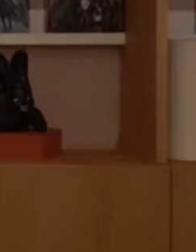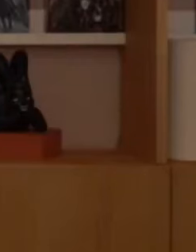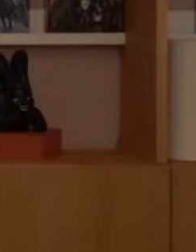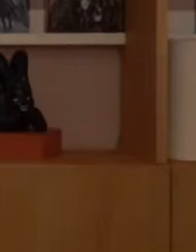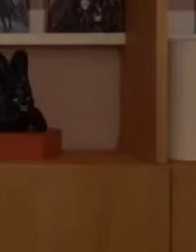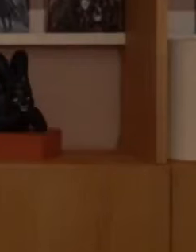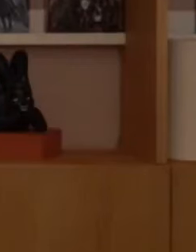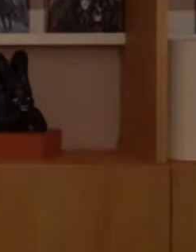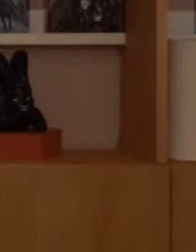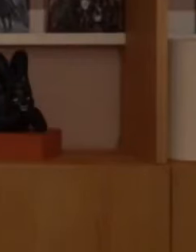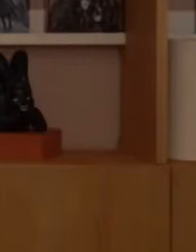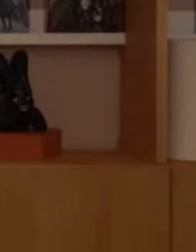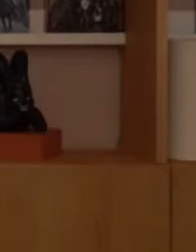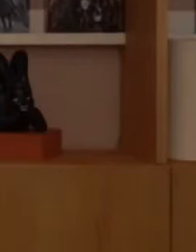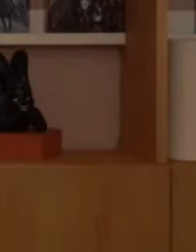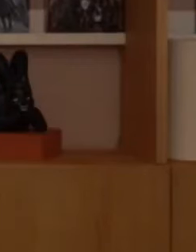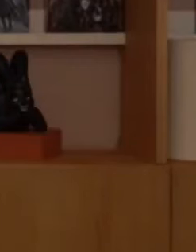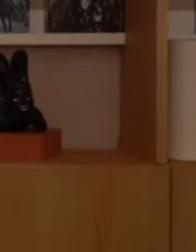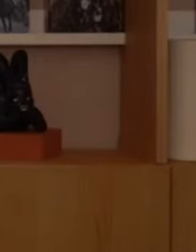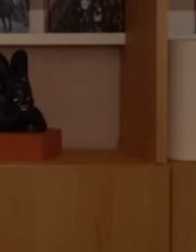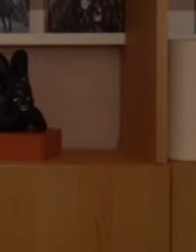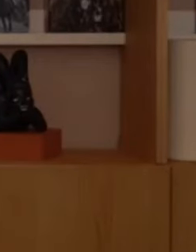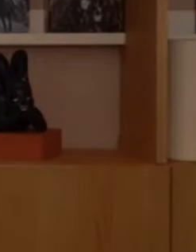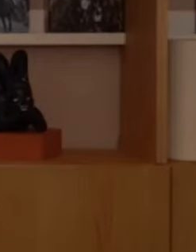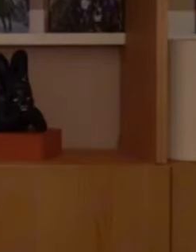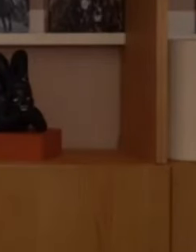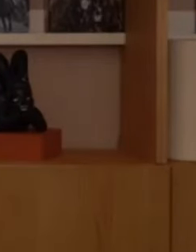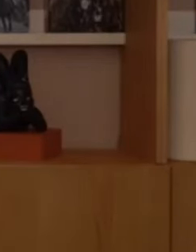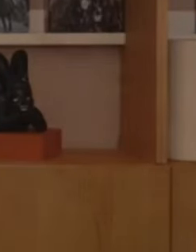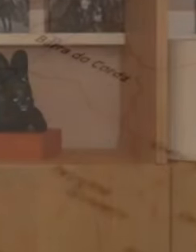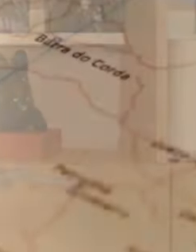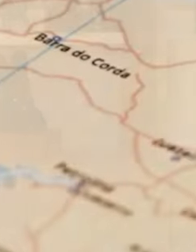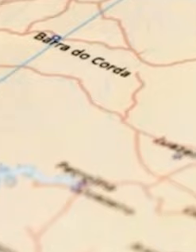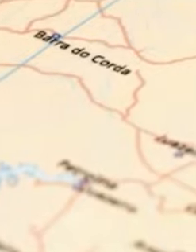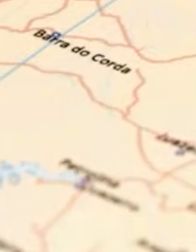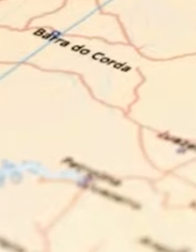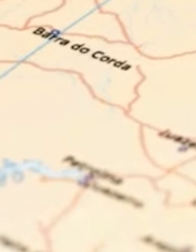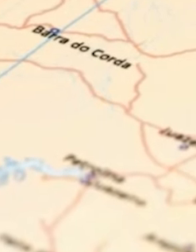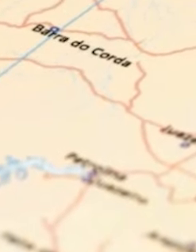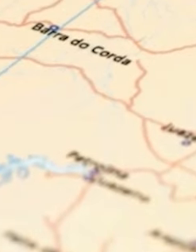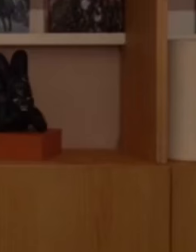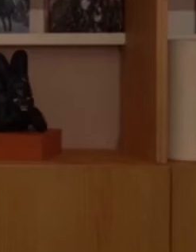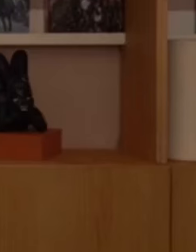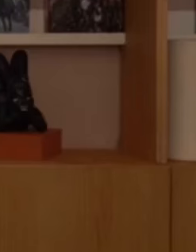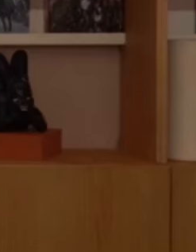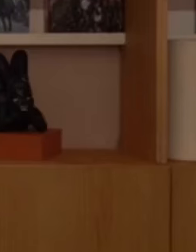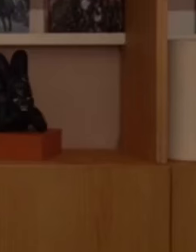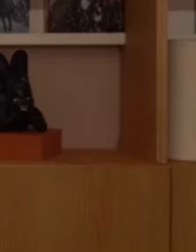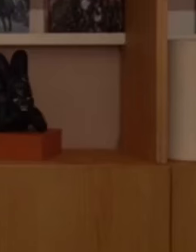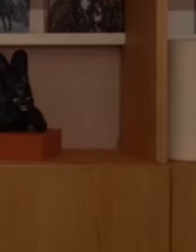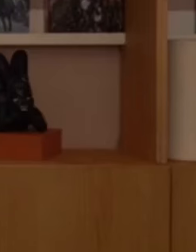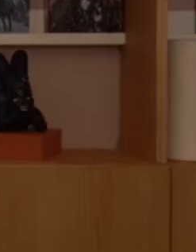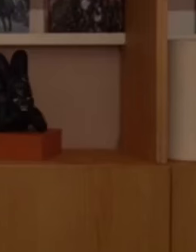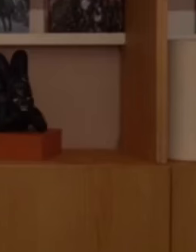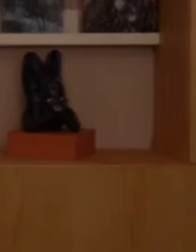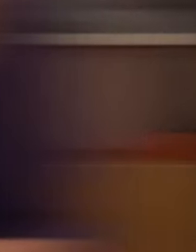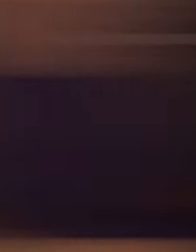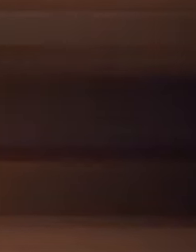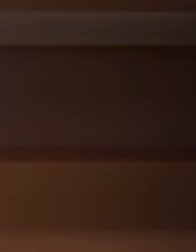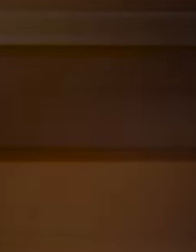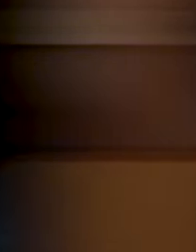Atención, Claudia Sheinbaum ha confirmado su participación en el G20 de Brasil y su mensaje es claro,